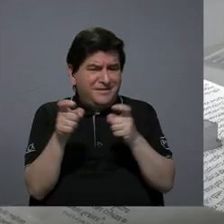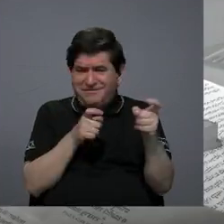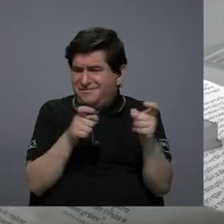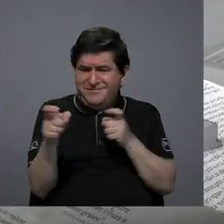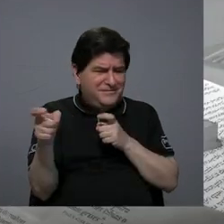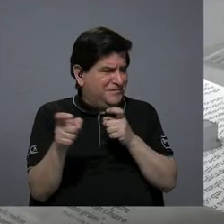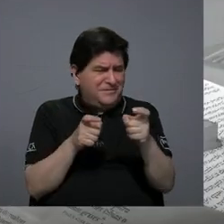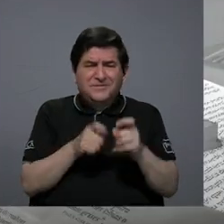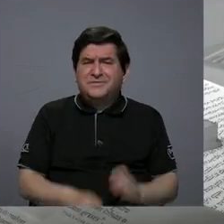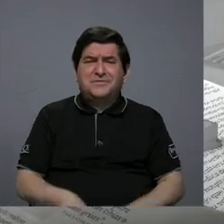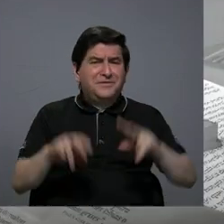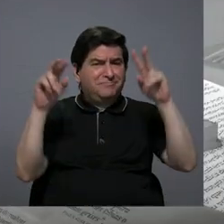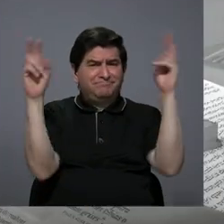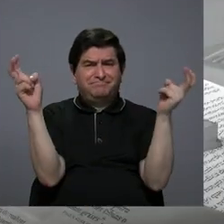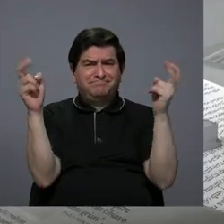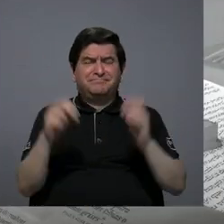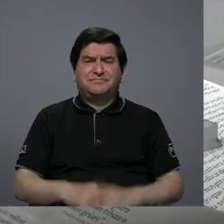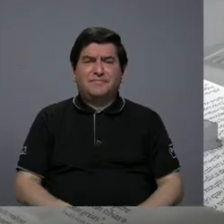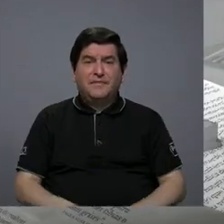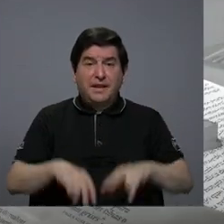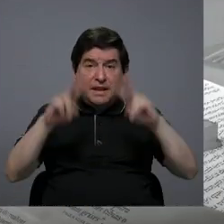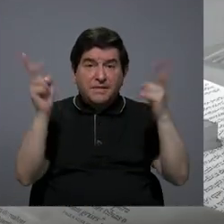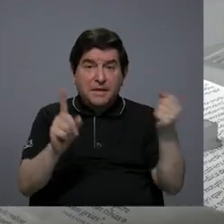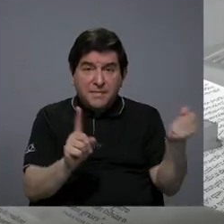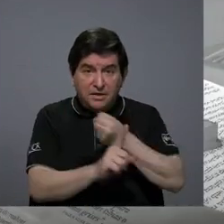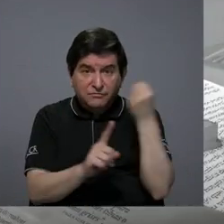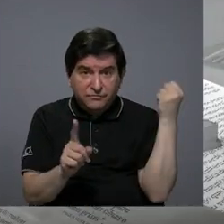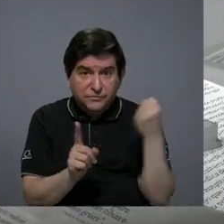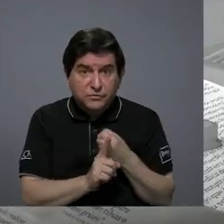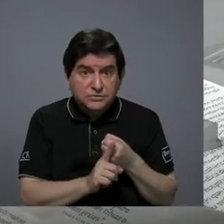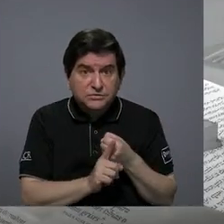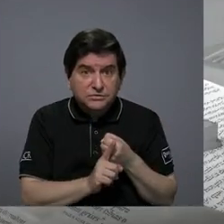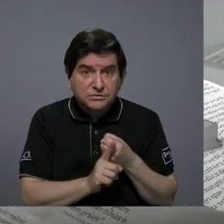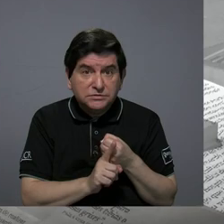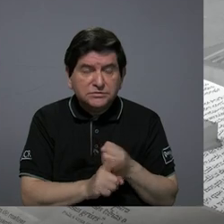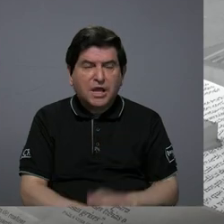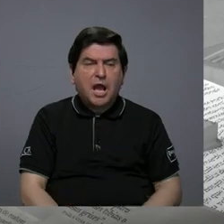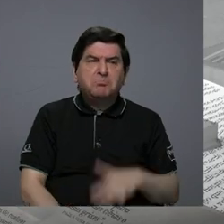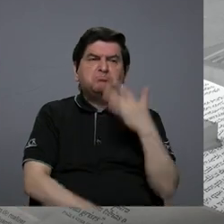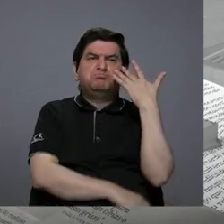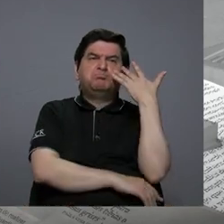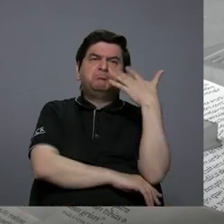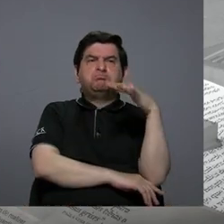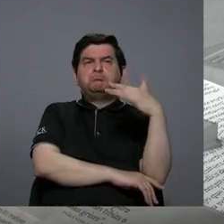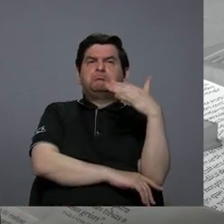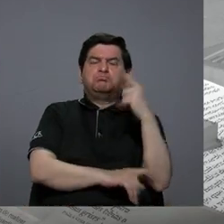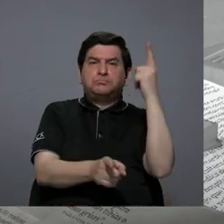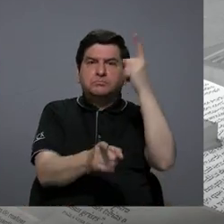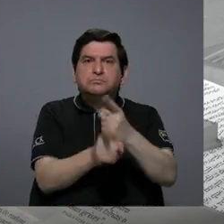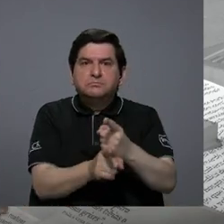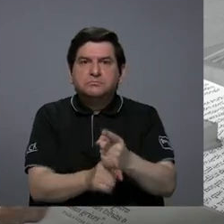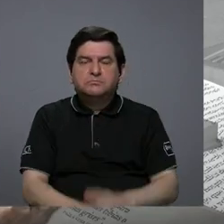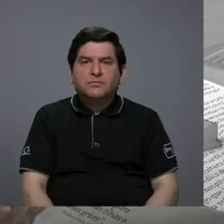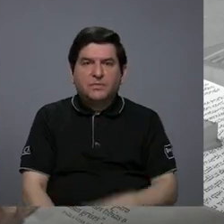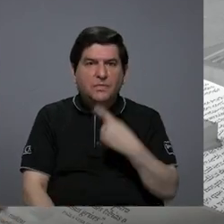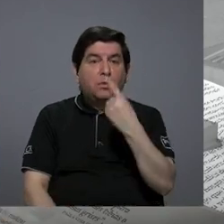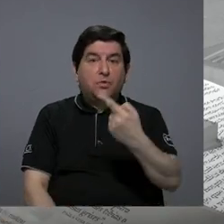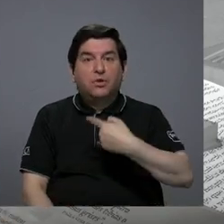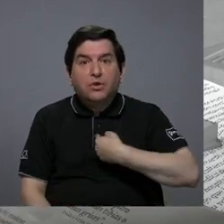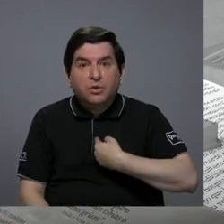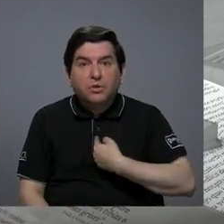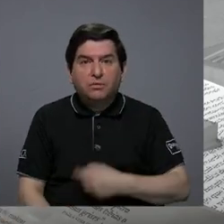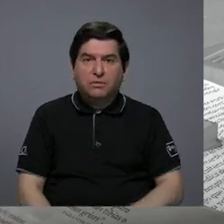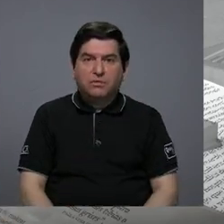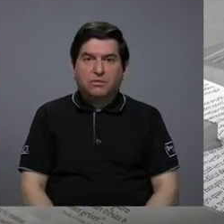este tema este tema de la violencia da la sensación que efectivamente como lo planteo yo